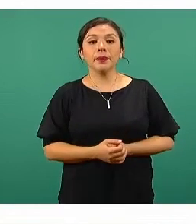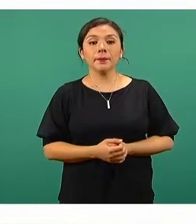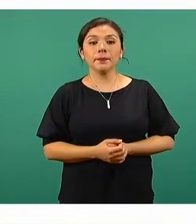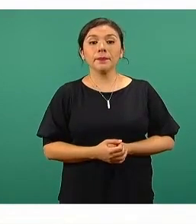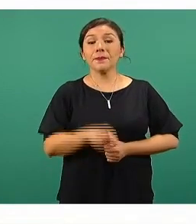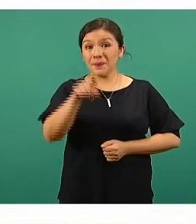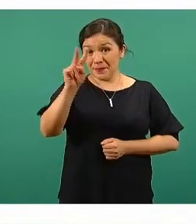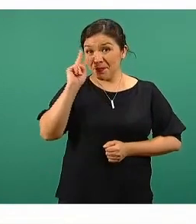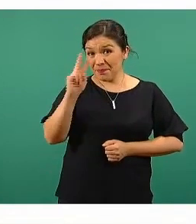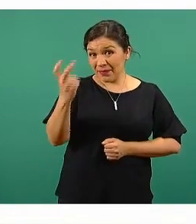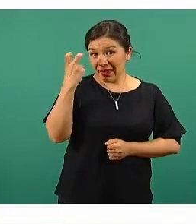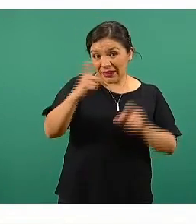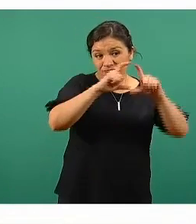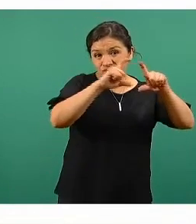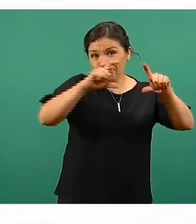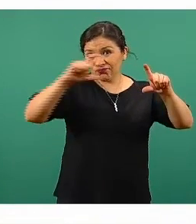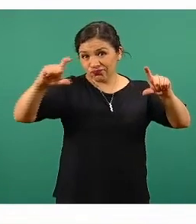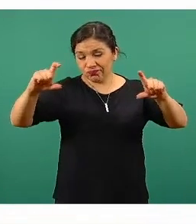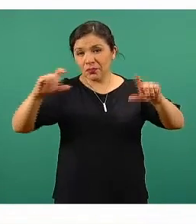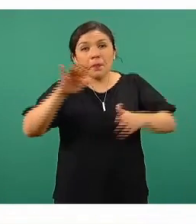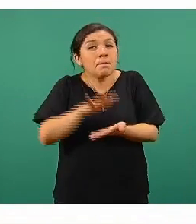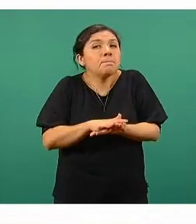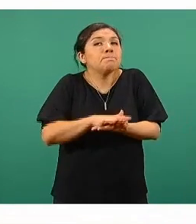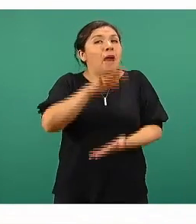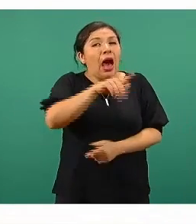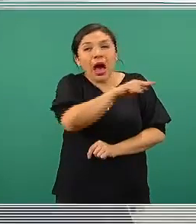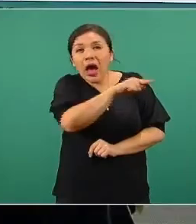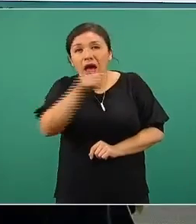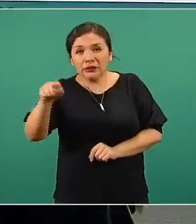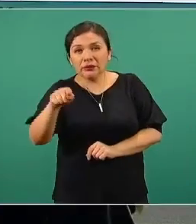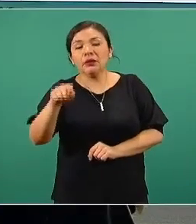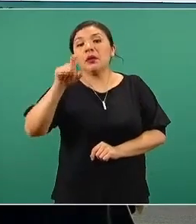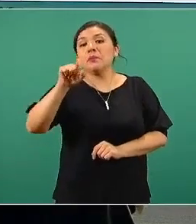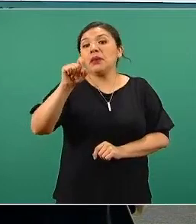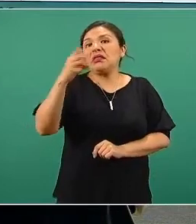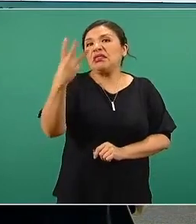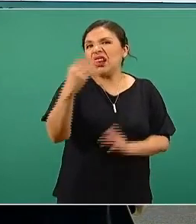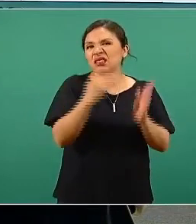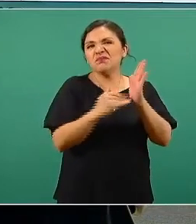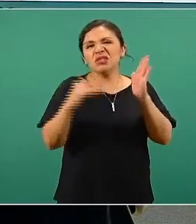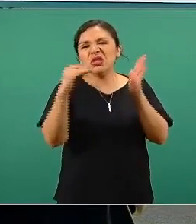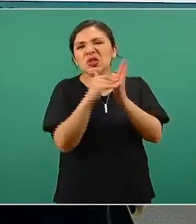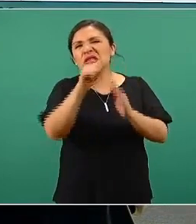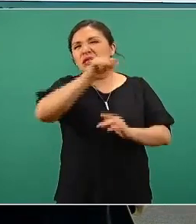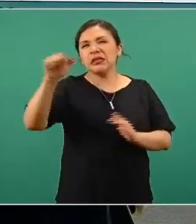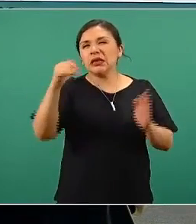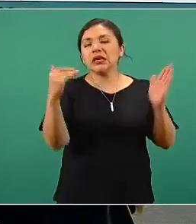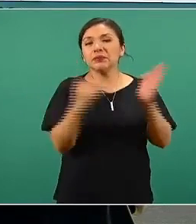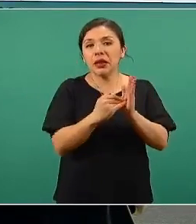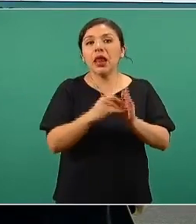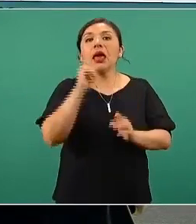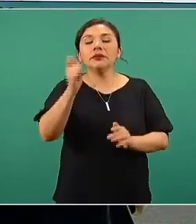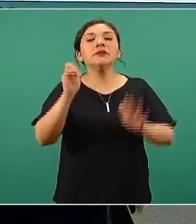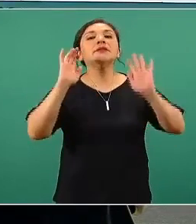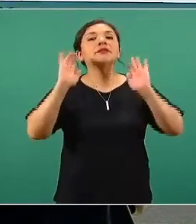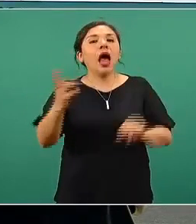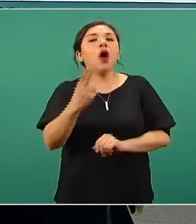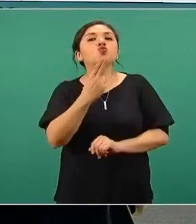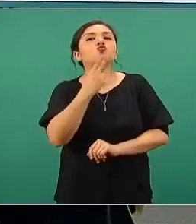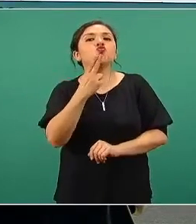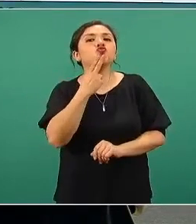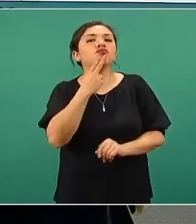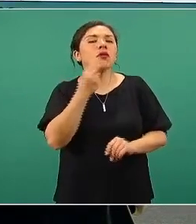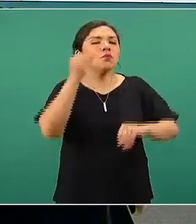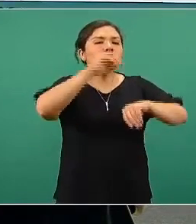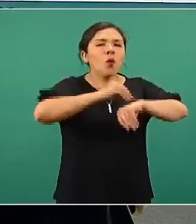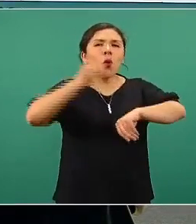Estas en su gran mayoría, 23 millones 600 mil, ya fueron utilizadas.